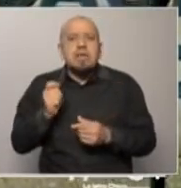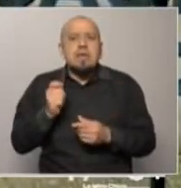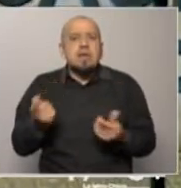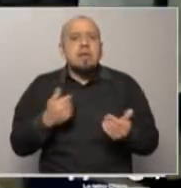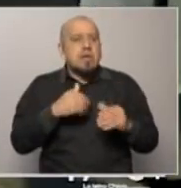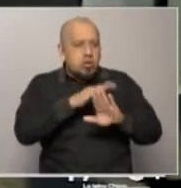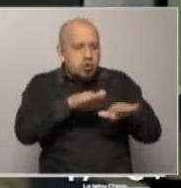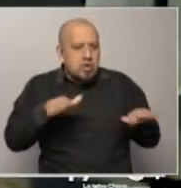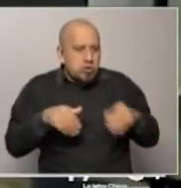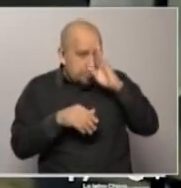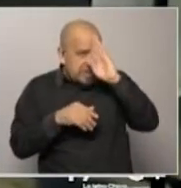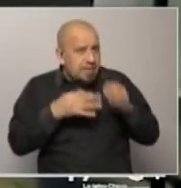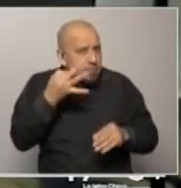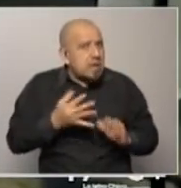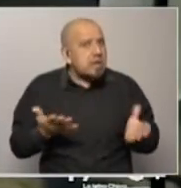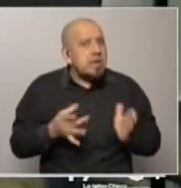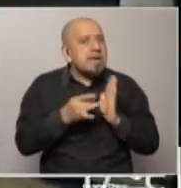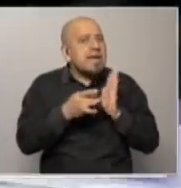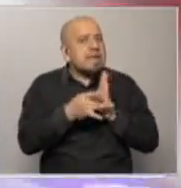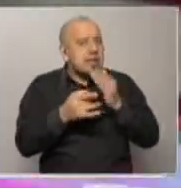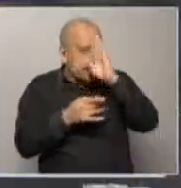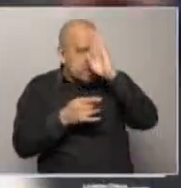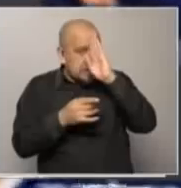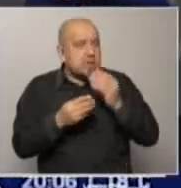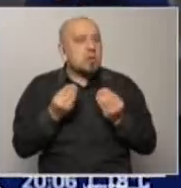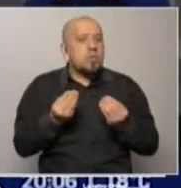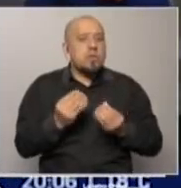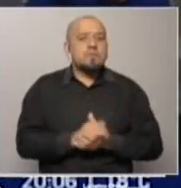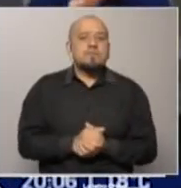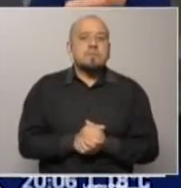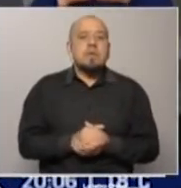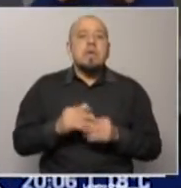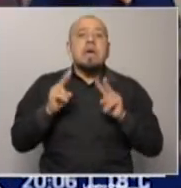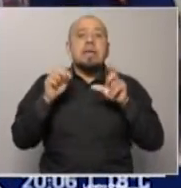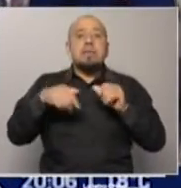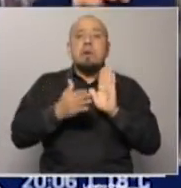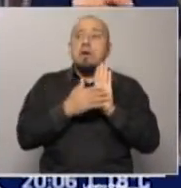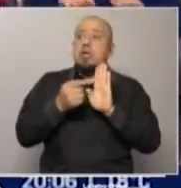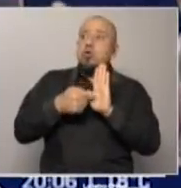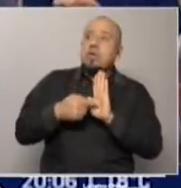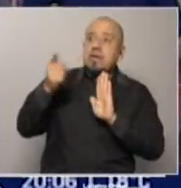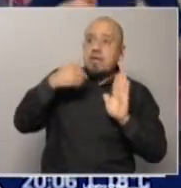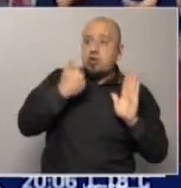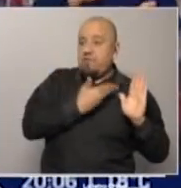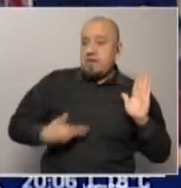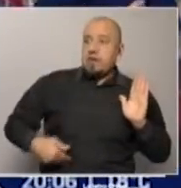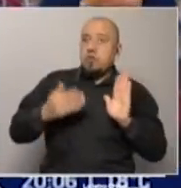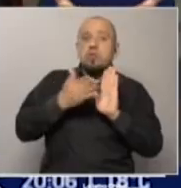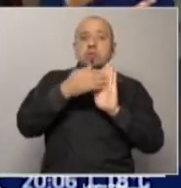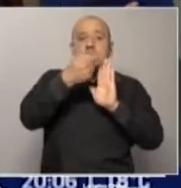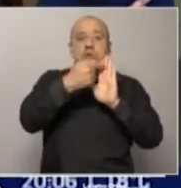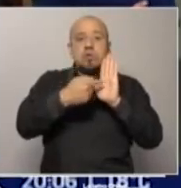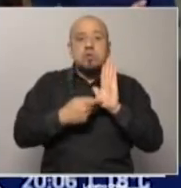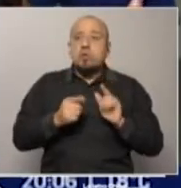de las niñas y los niños. Bien. Porque de última es eso. La pauta salarial, en definitiva, no cumple con